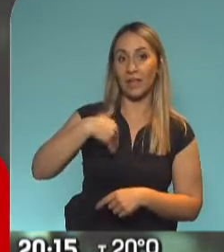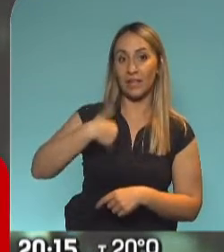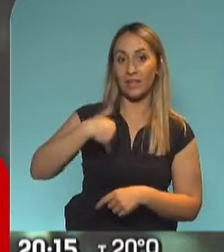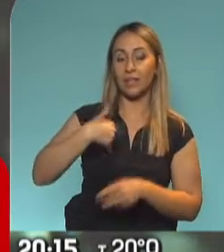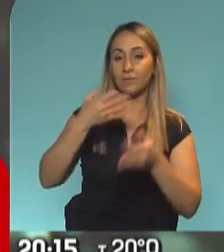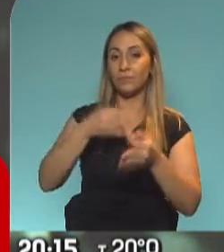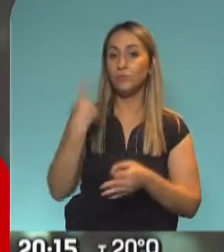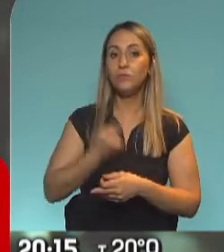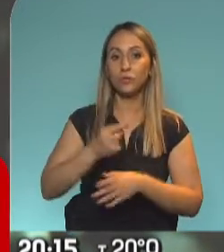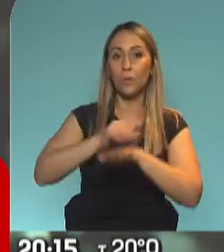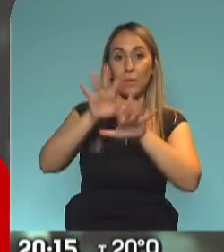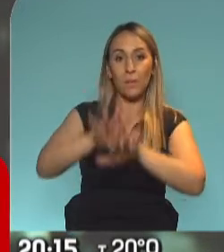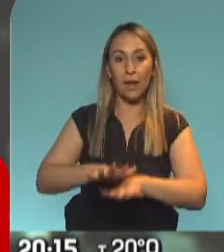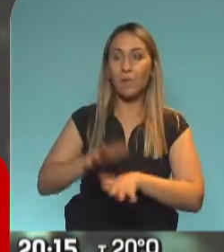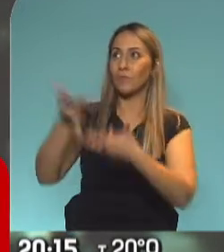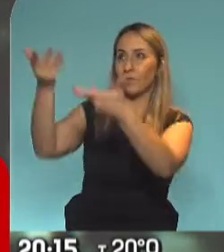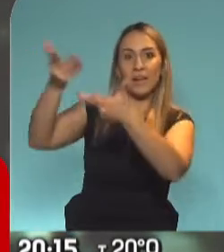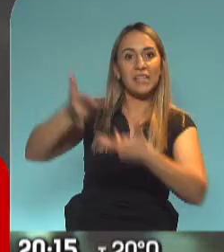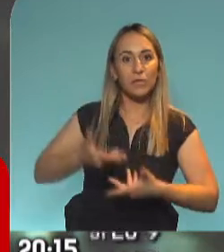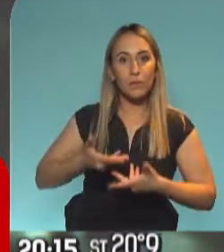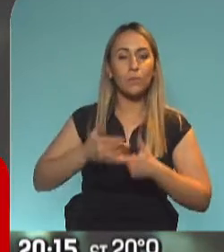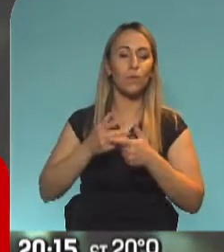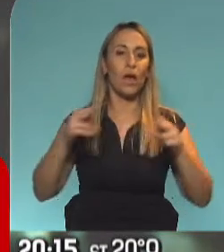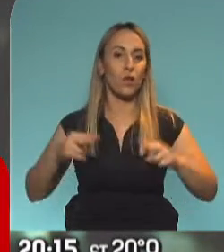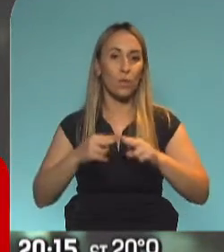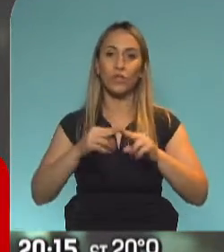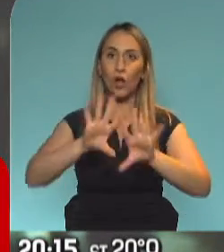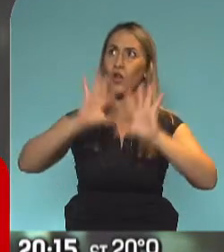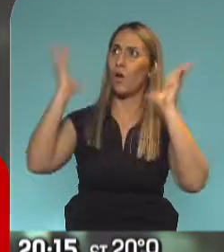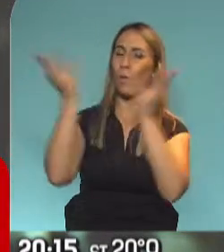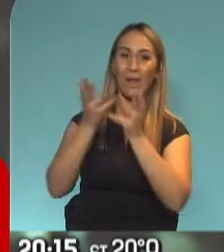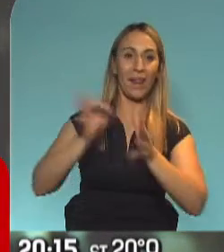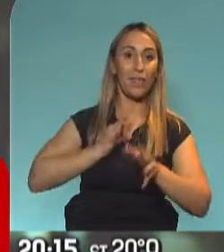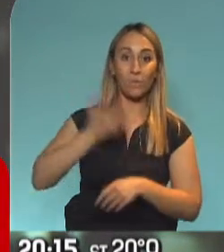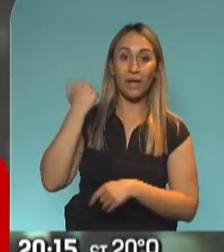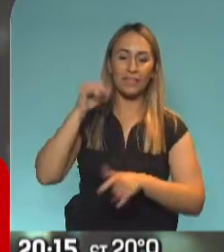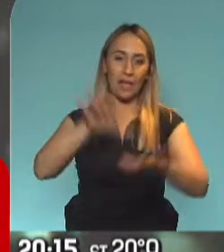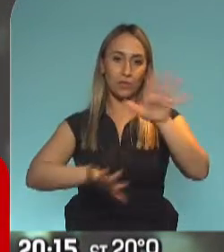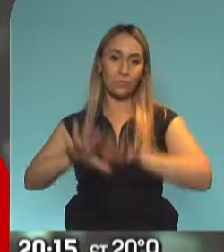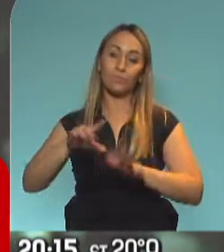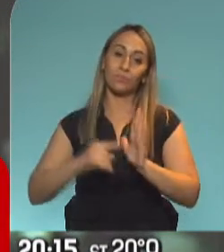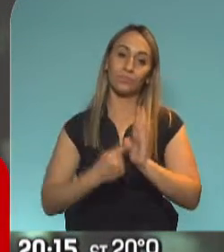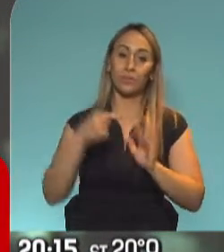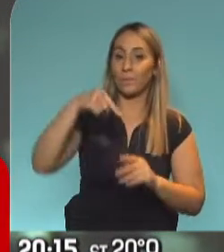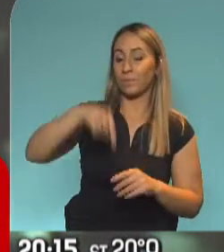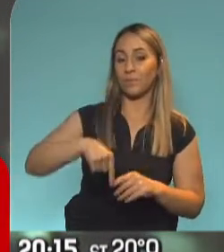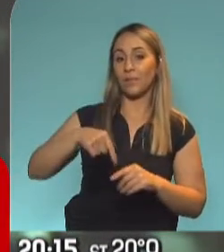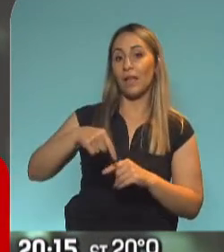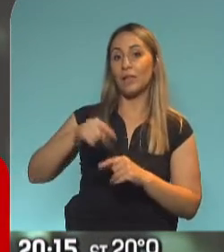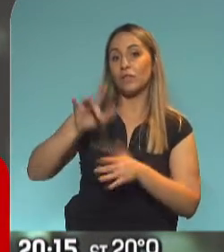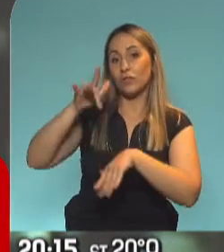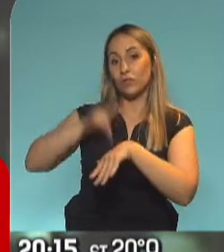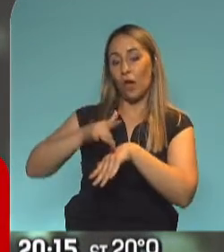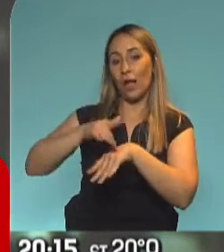anfitriones de este encuentro global el año pasado, en este caso se va, el anfitrión de este encuentro es Arabia